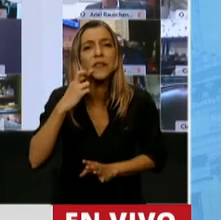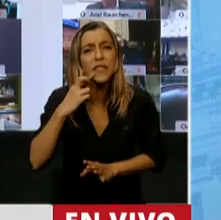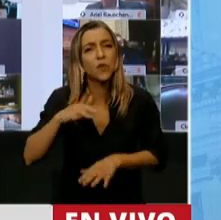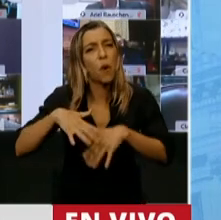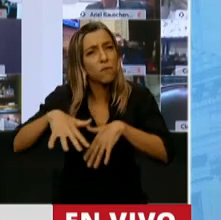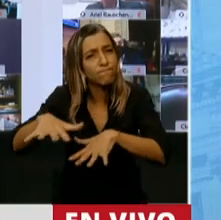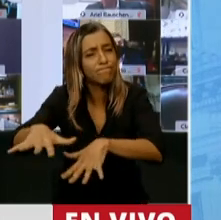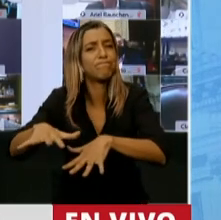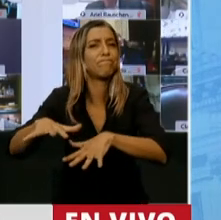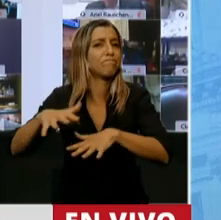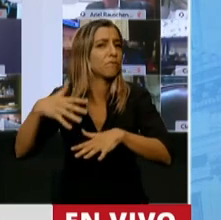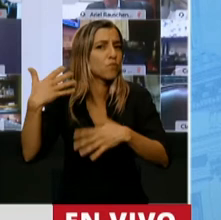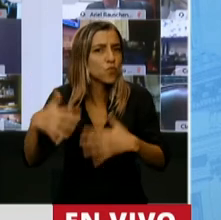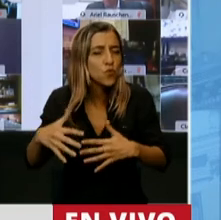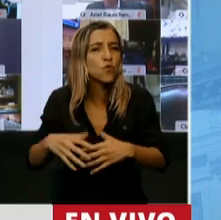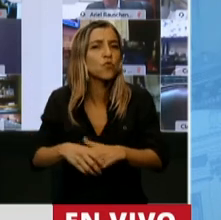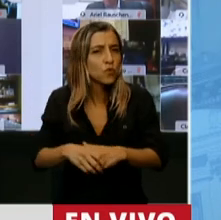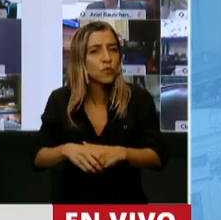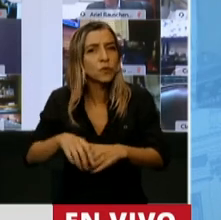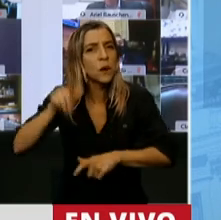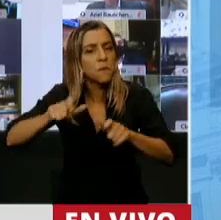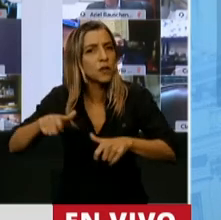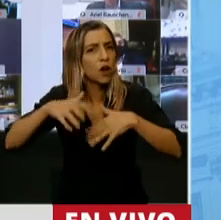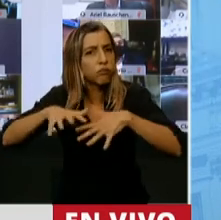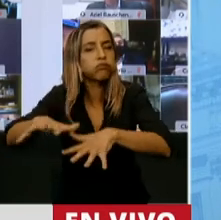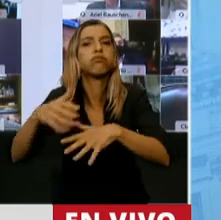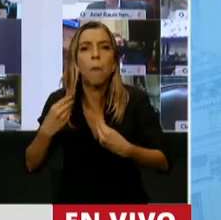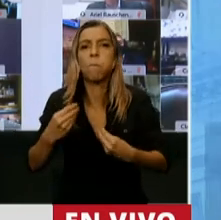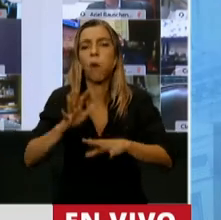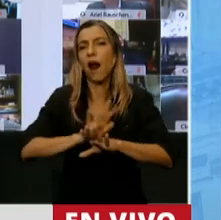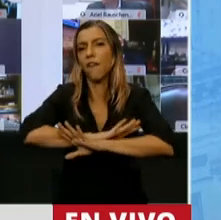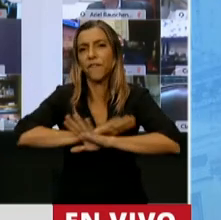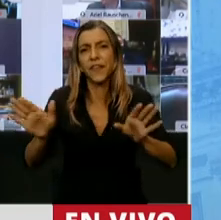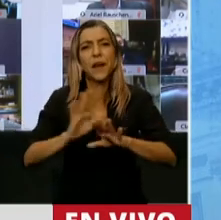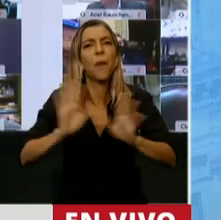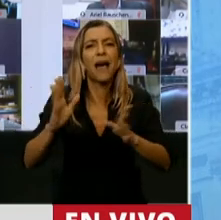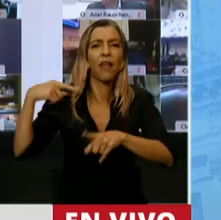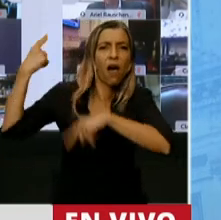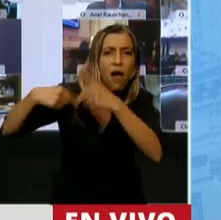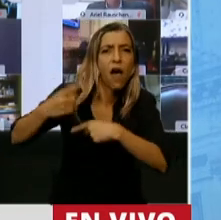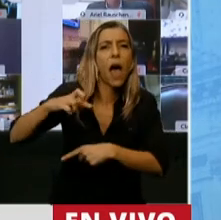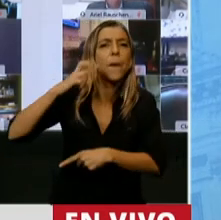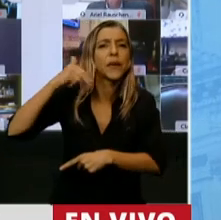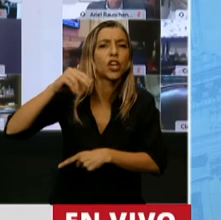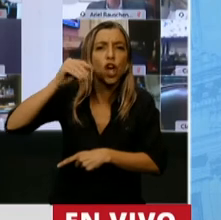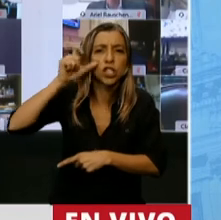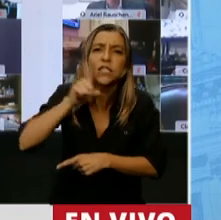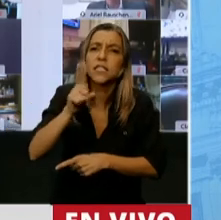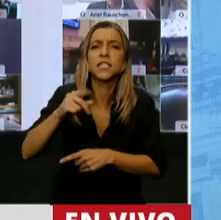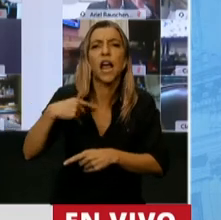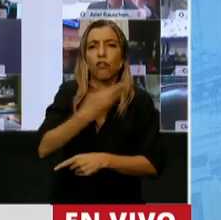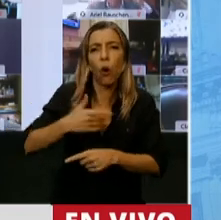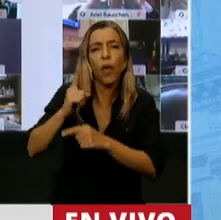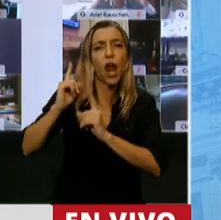movilizaciones que iniciaron un camino para terminar con toda la herencia pinochetista y de los gobiernos posteriores. El